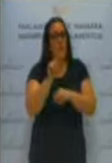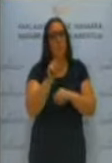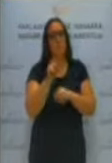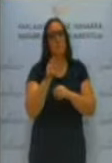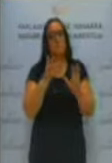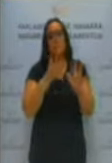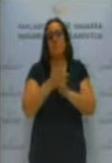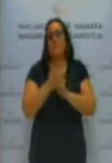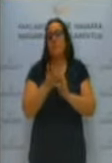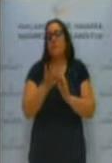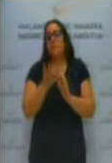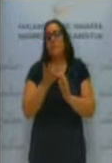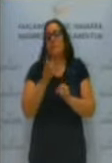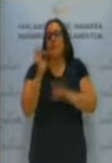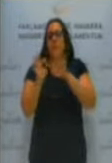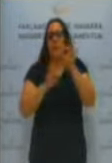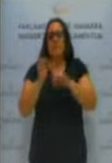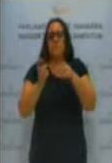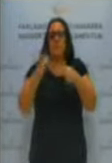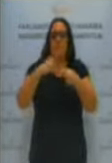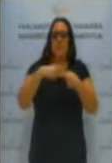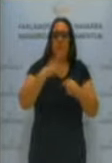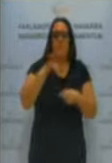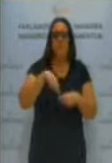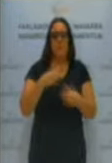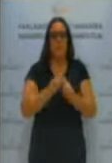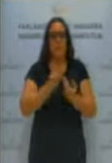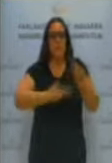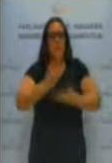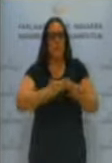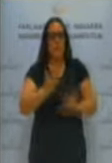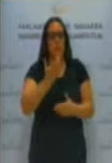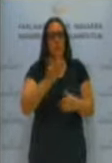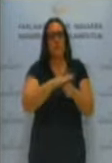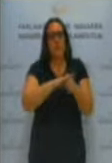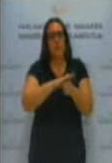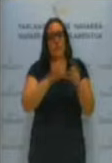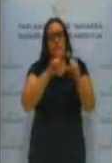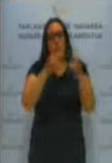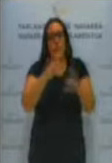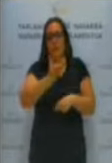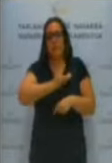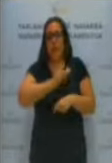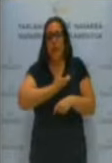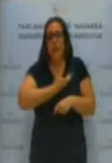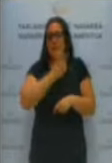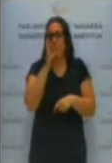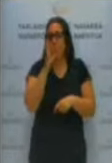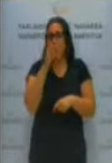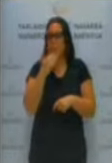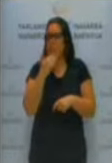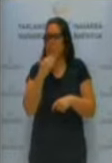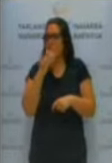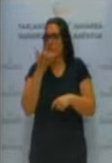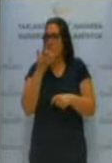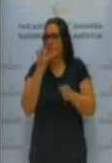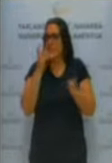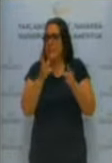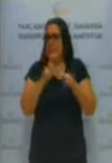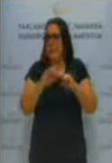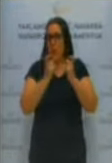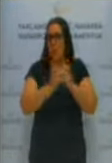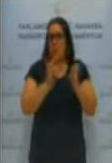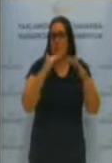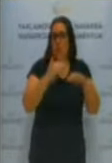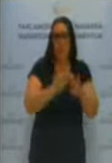órganos de participación también con las entidades locales, que el hecho de que no se hayan reunido no significa